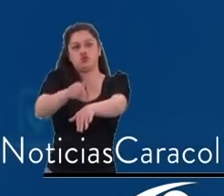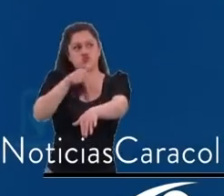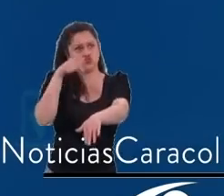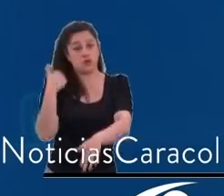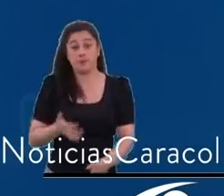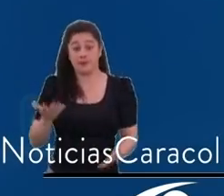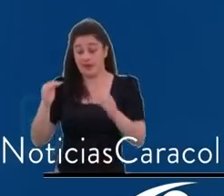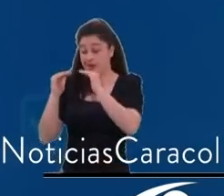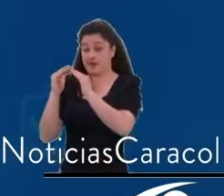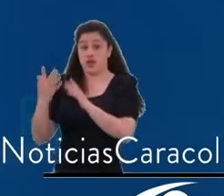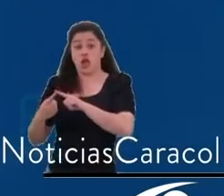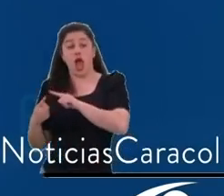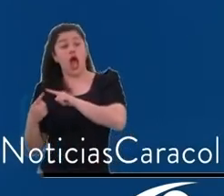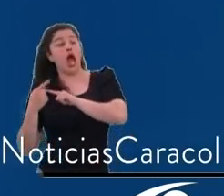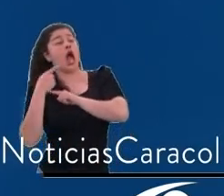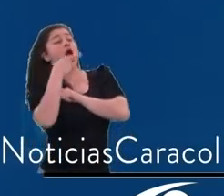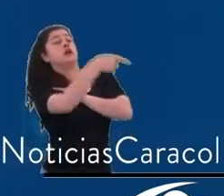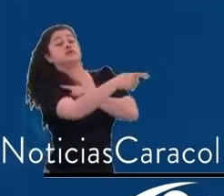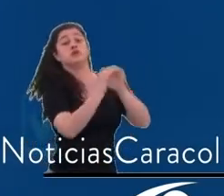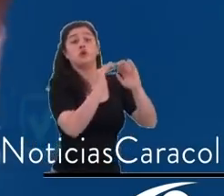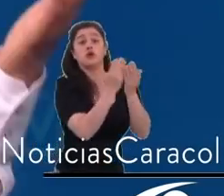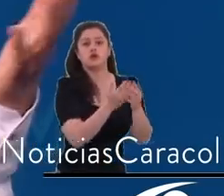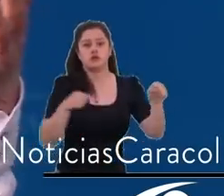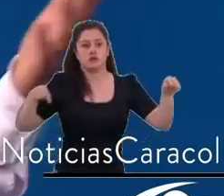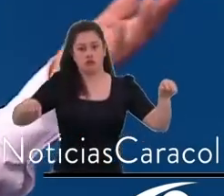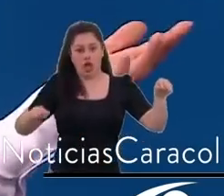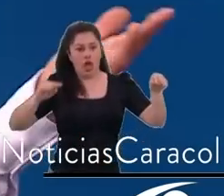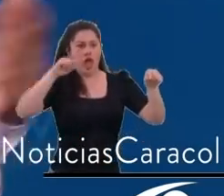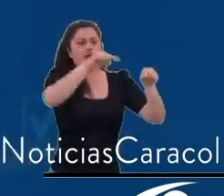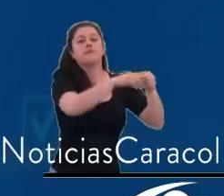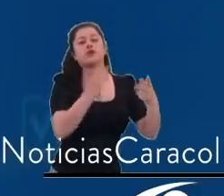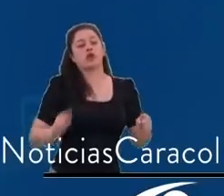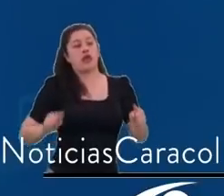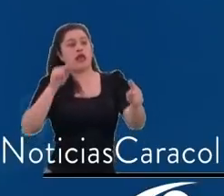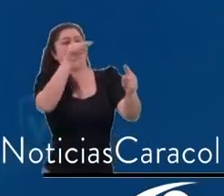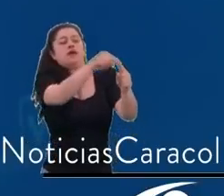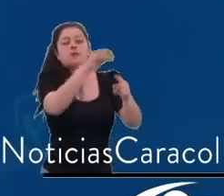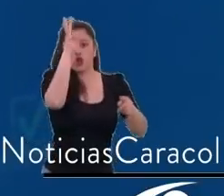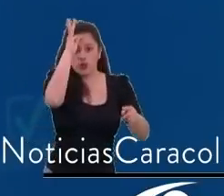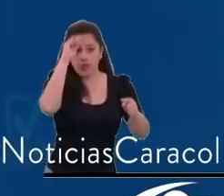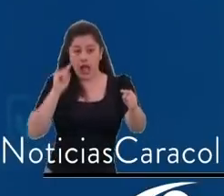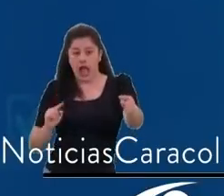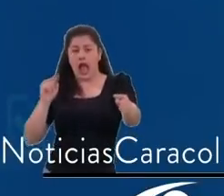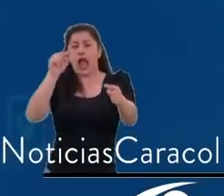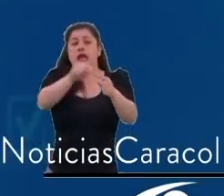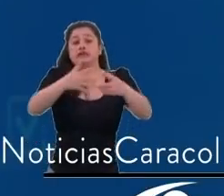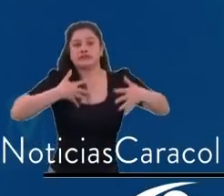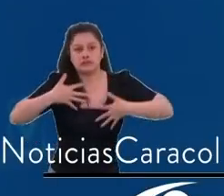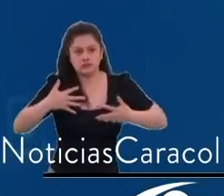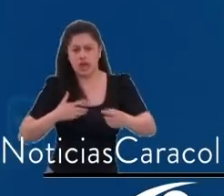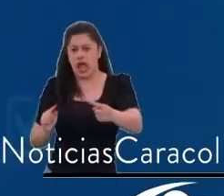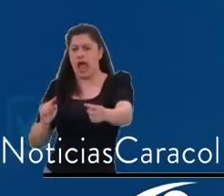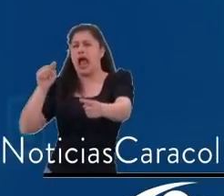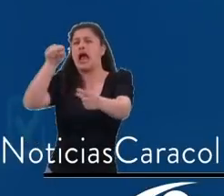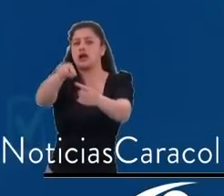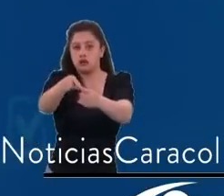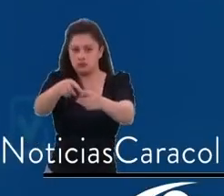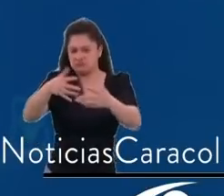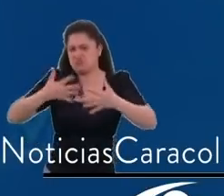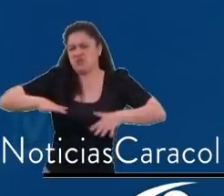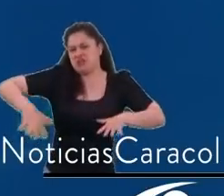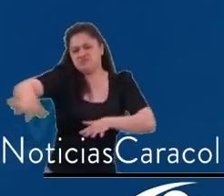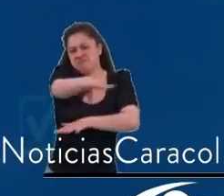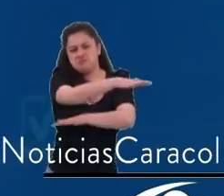médica, para ir de la casa al teatro, para tener acceso a cultura, en promedio nos